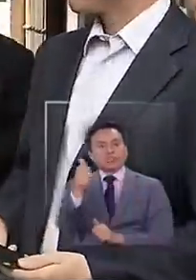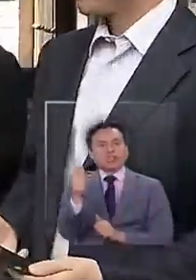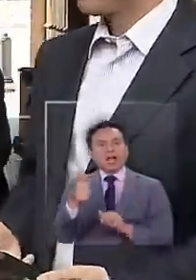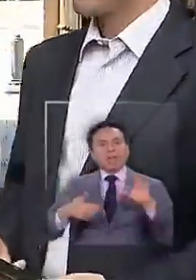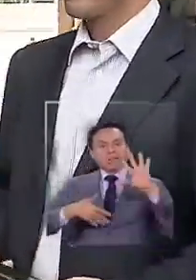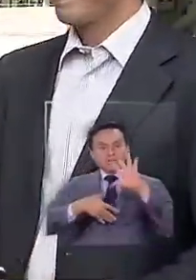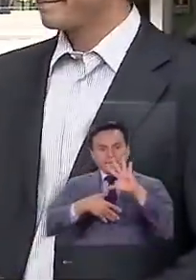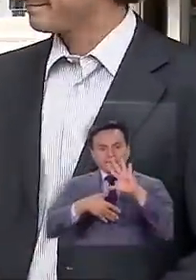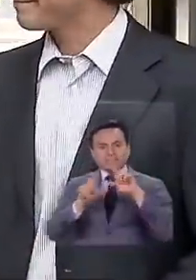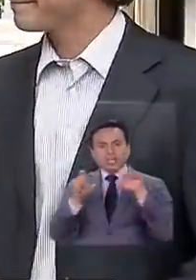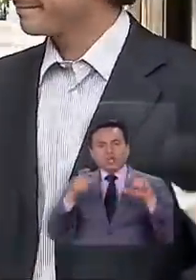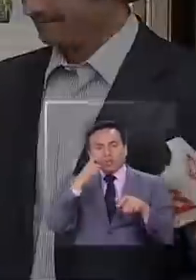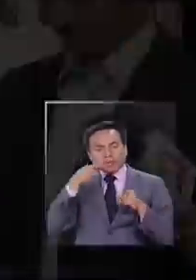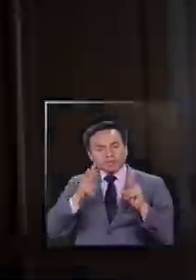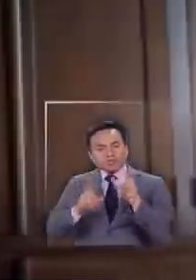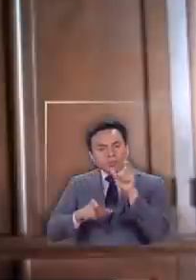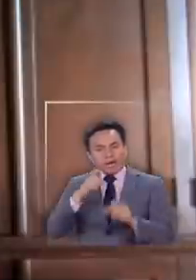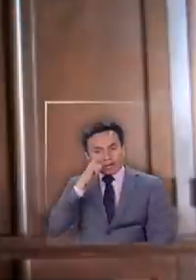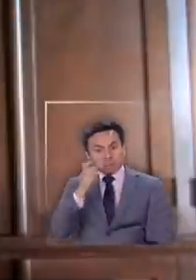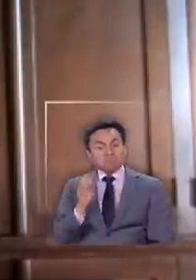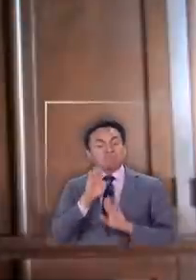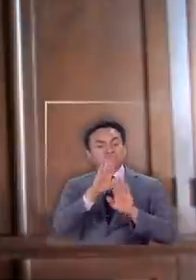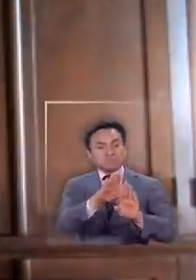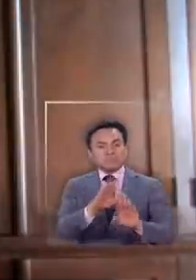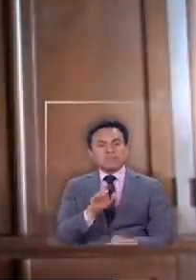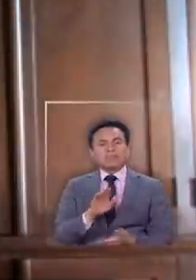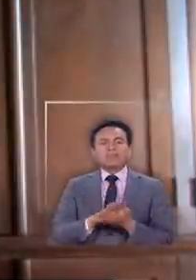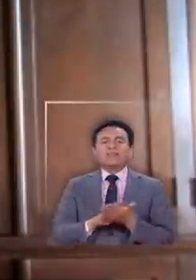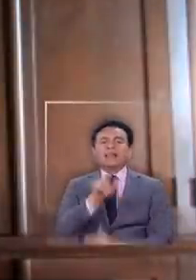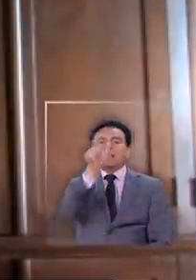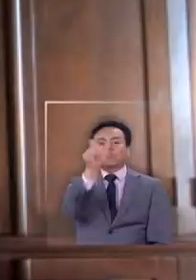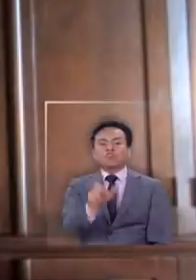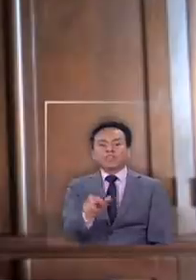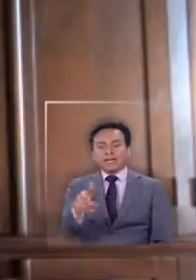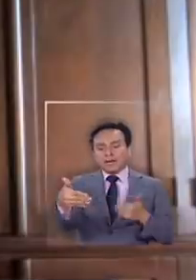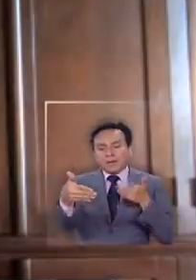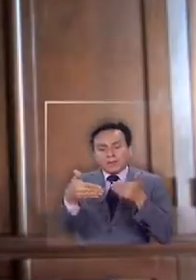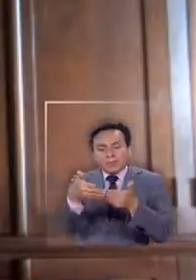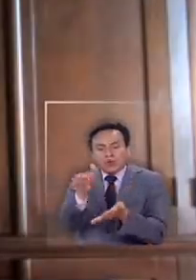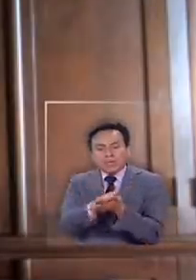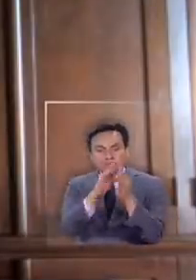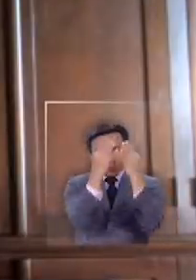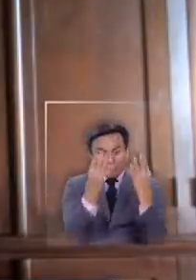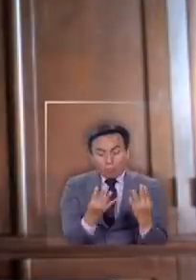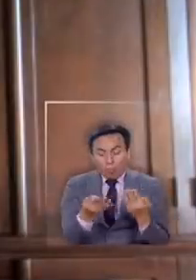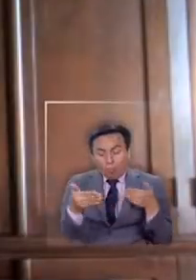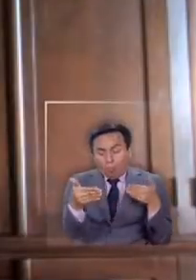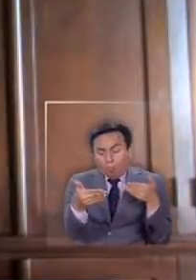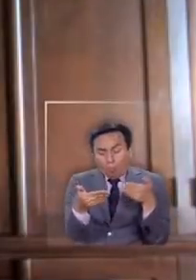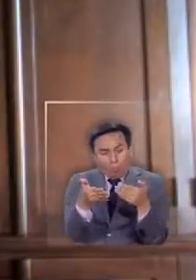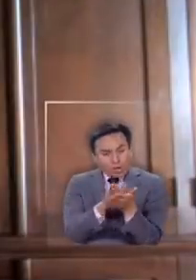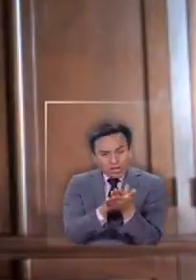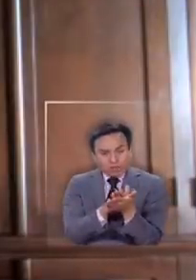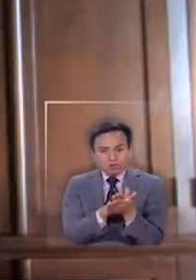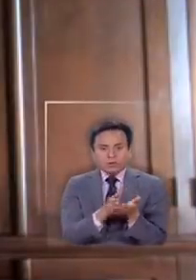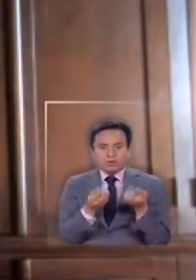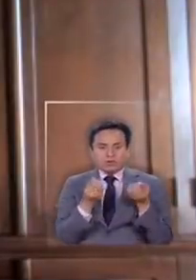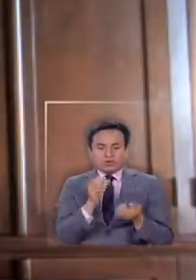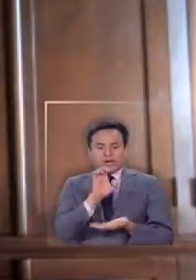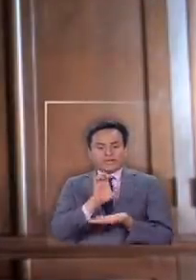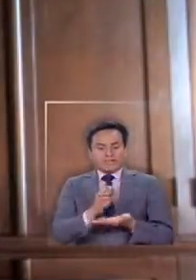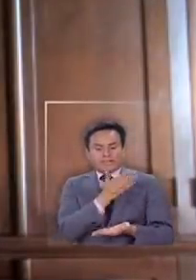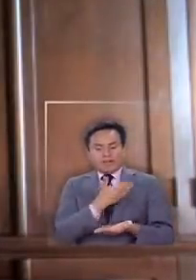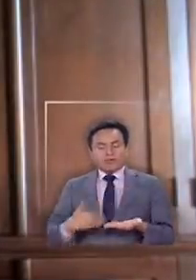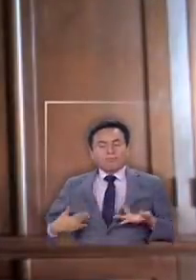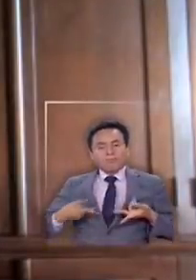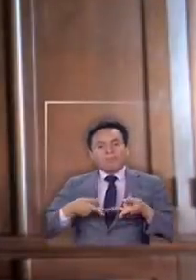las Américas de Human Rights Watch Si la persona se está muriendo en prisión por cierto que el Estado debe